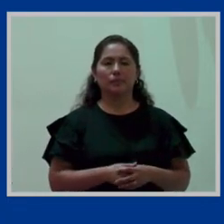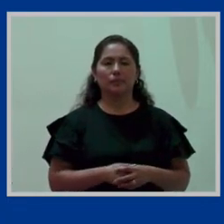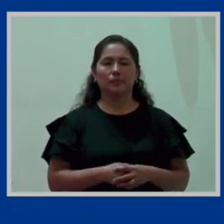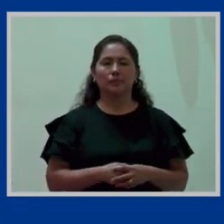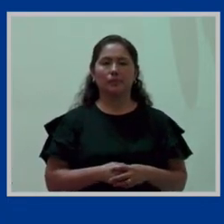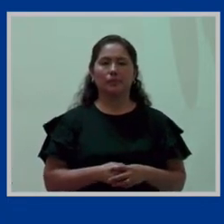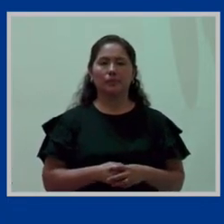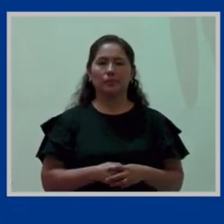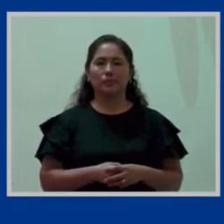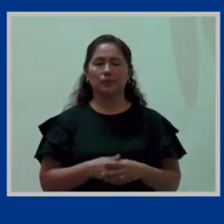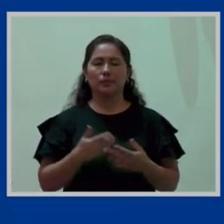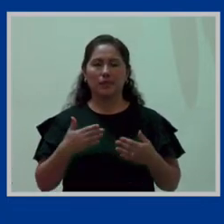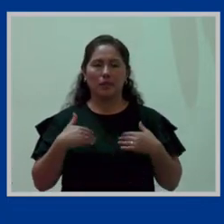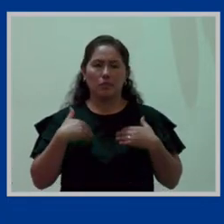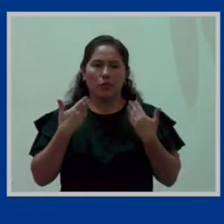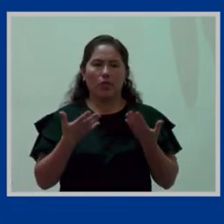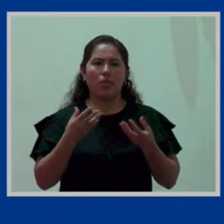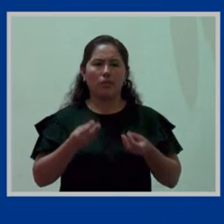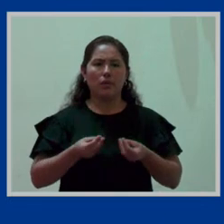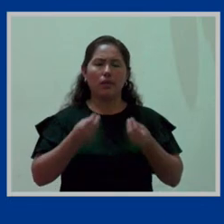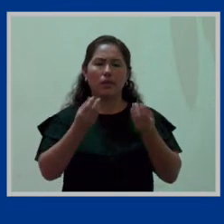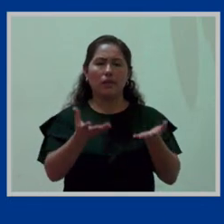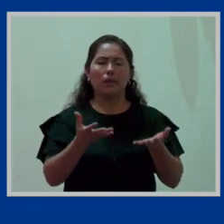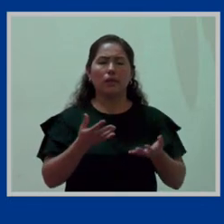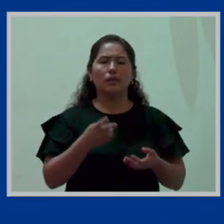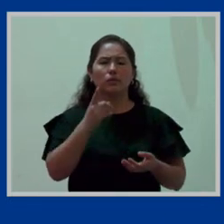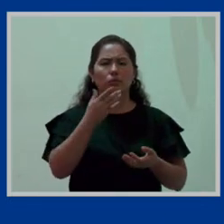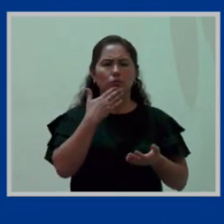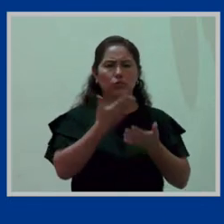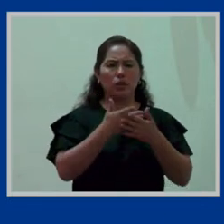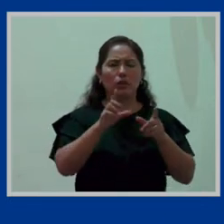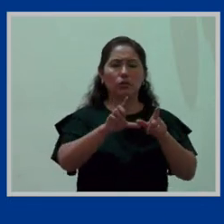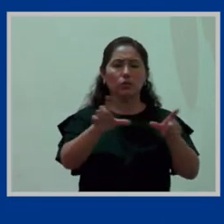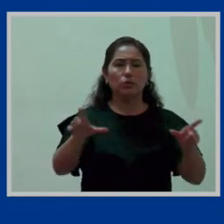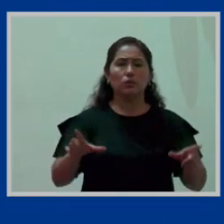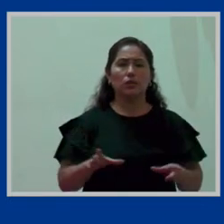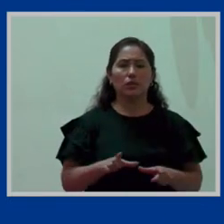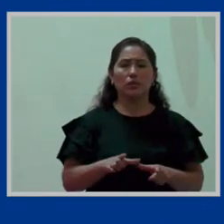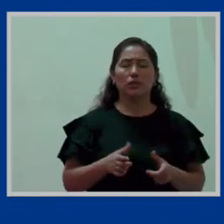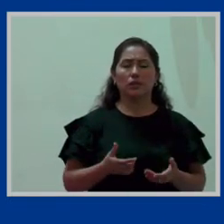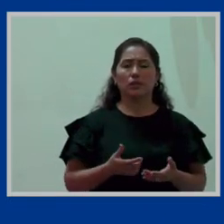El poder brindar un lugar que